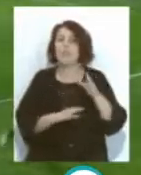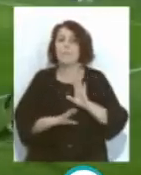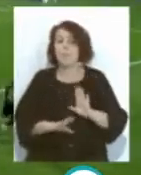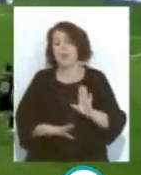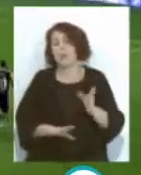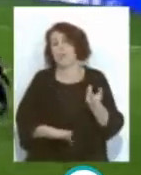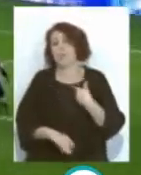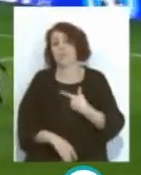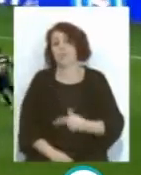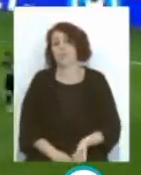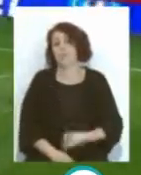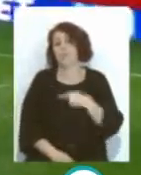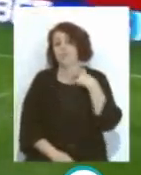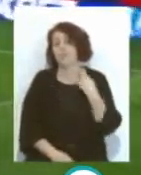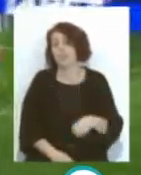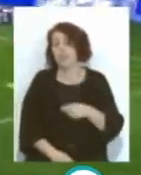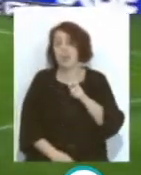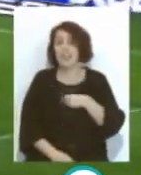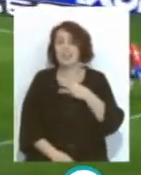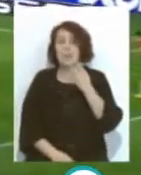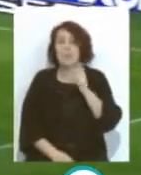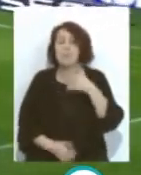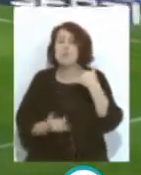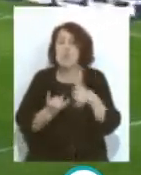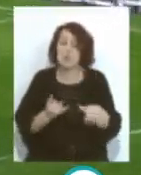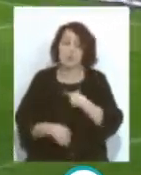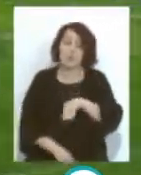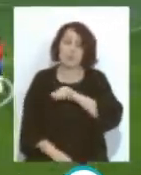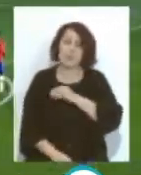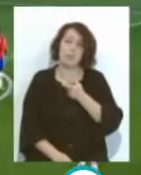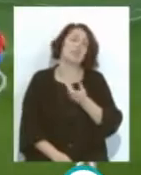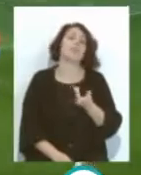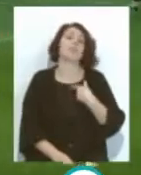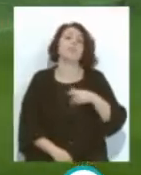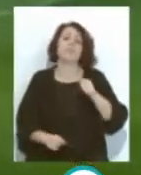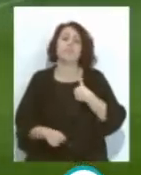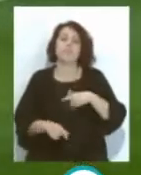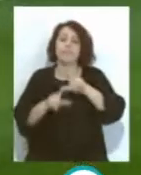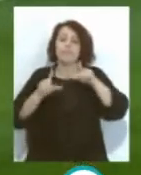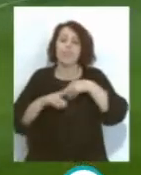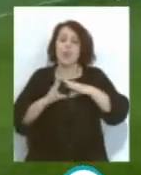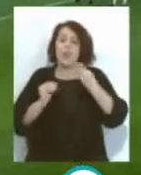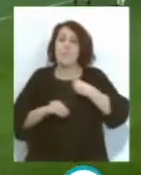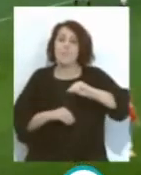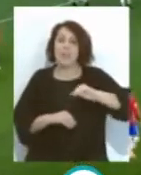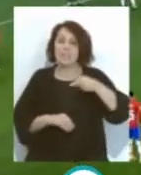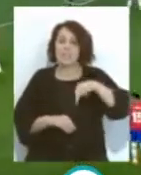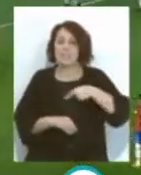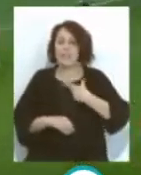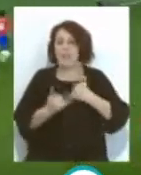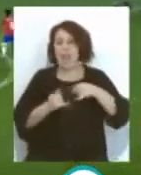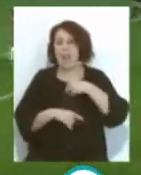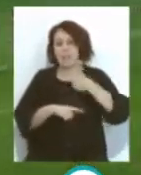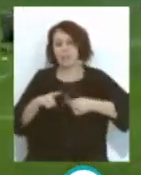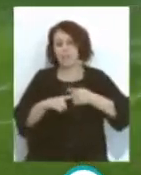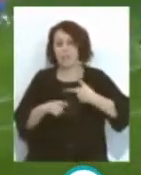se le fue Al traste todo En los últimos Tres minutos Una pena El no poder contar Con un representante Andaluz más En esas semifinales